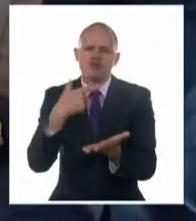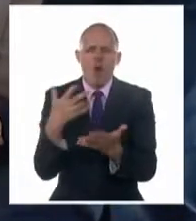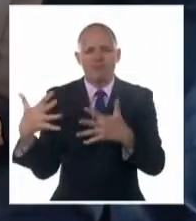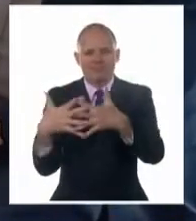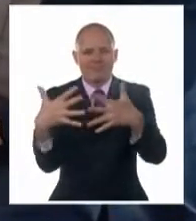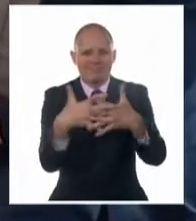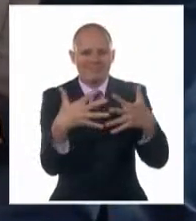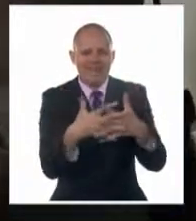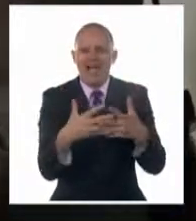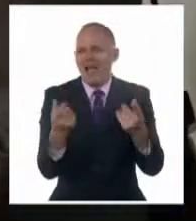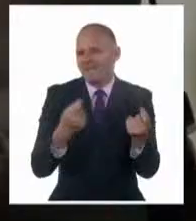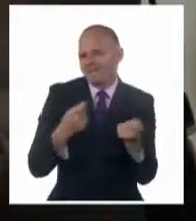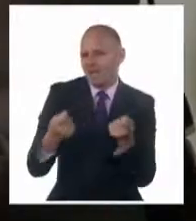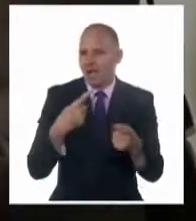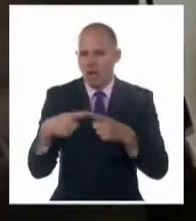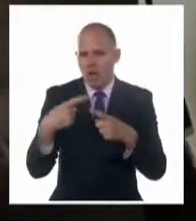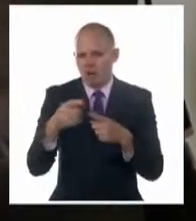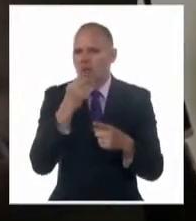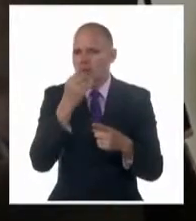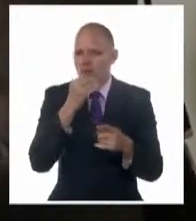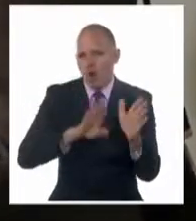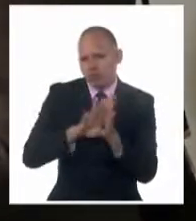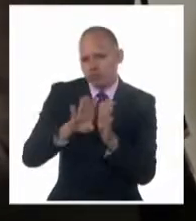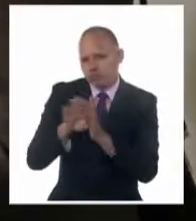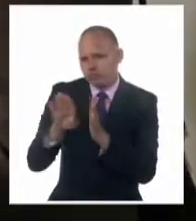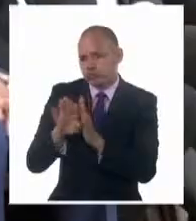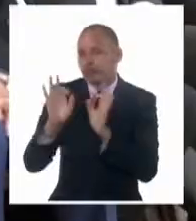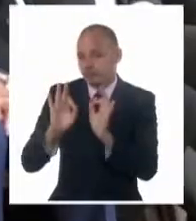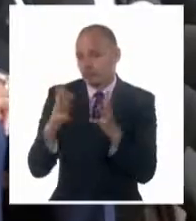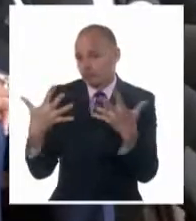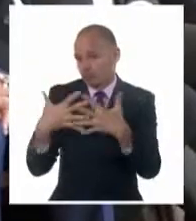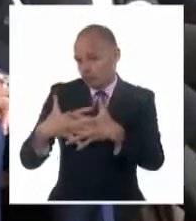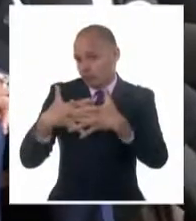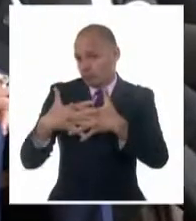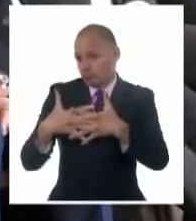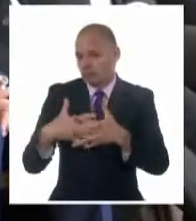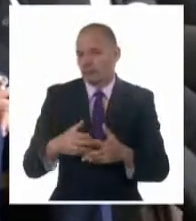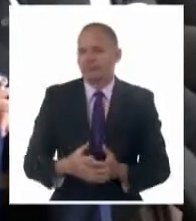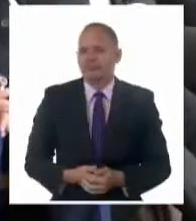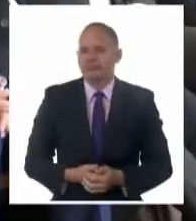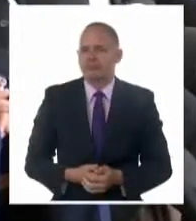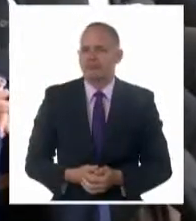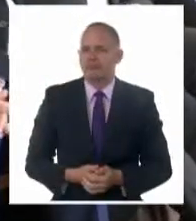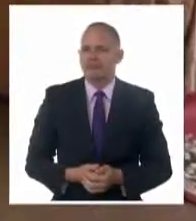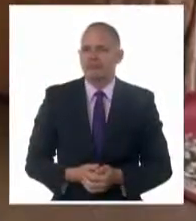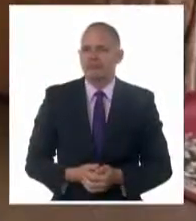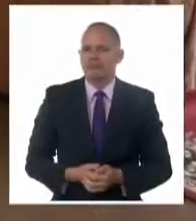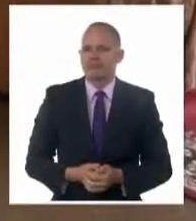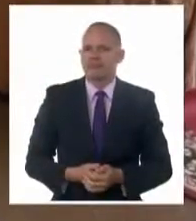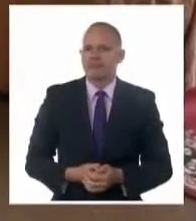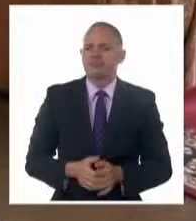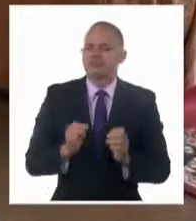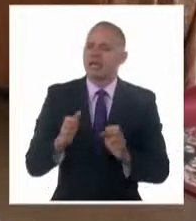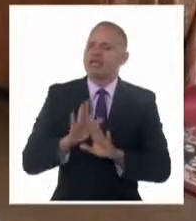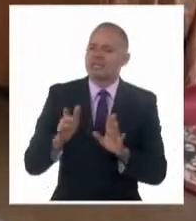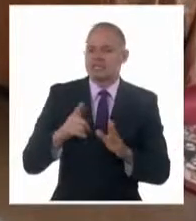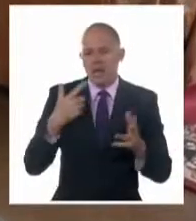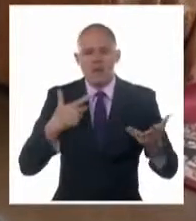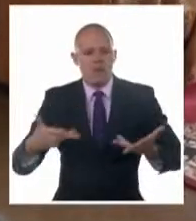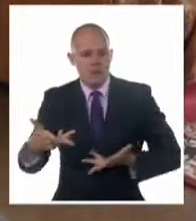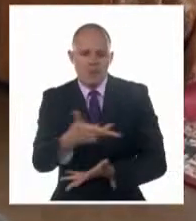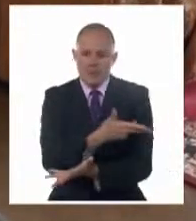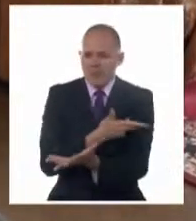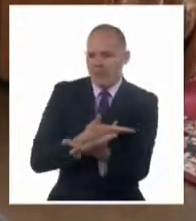comerciales y financieras al alto nivel de los nexos políticos. En un contexto de fortalecimiento de los vínculos con